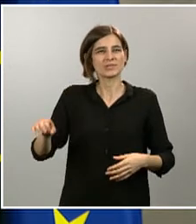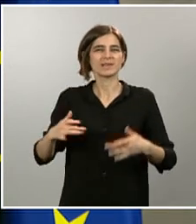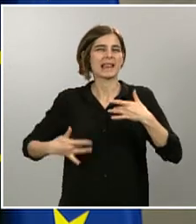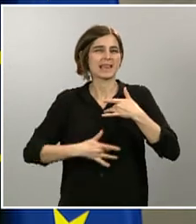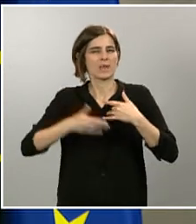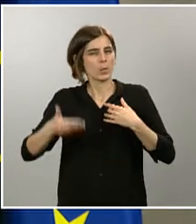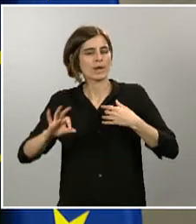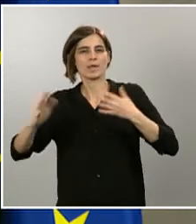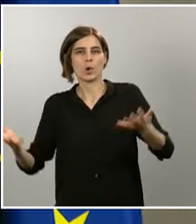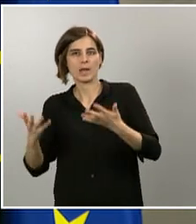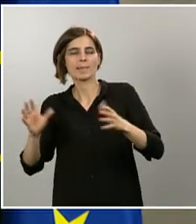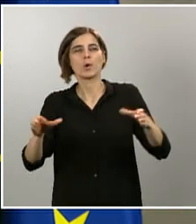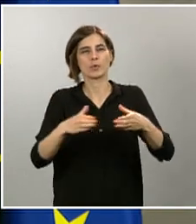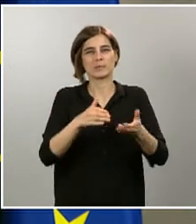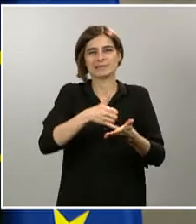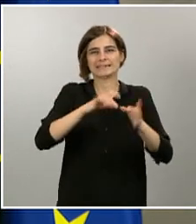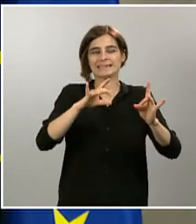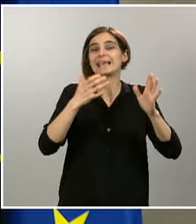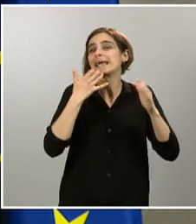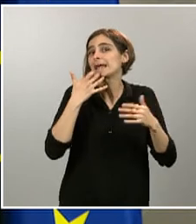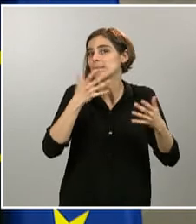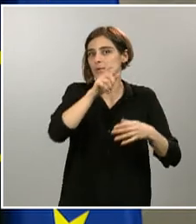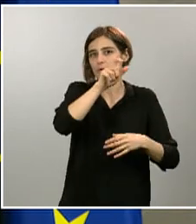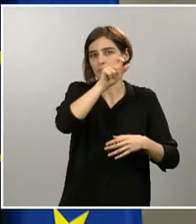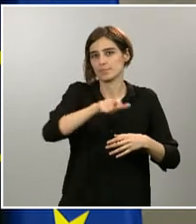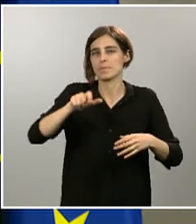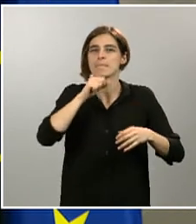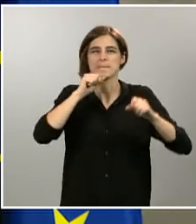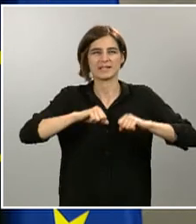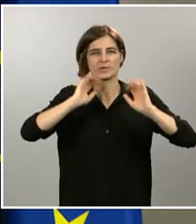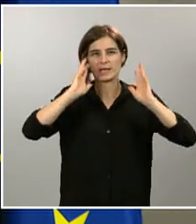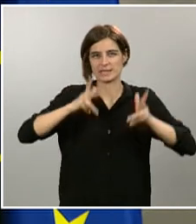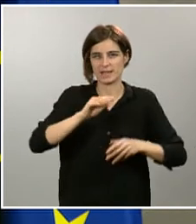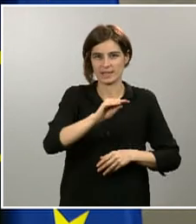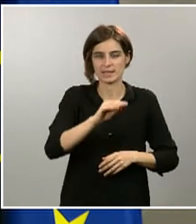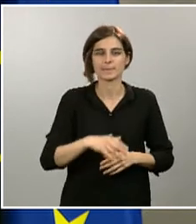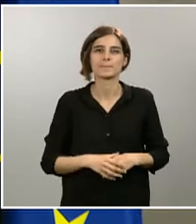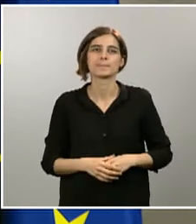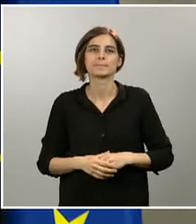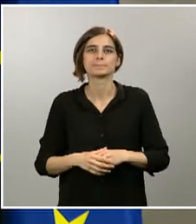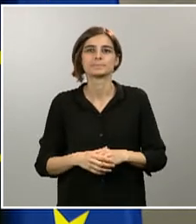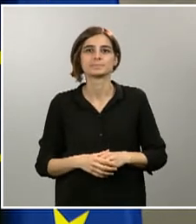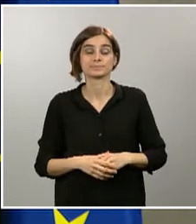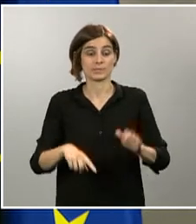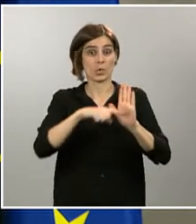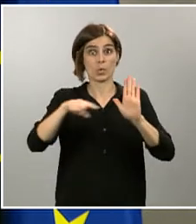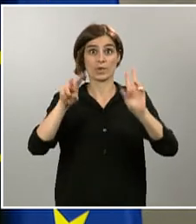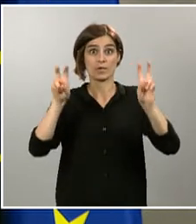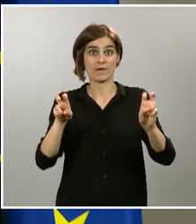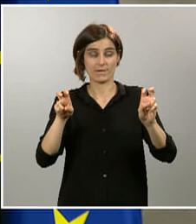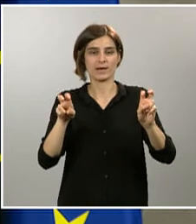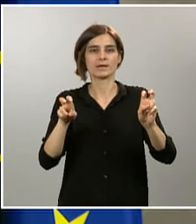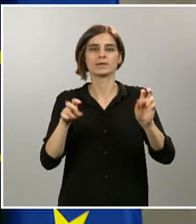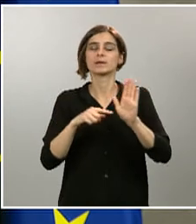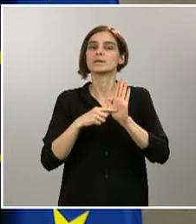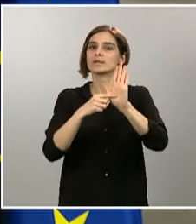por ejemplo, las residencias de mayores. En concreto, esta nueva instrucción, esta nueva orden, establece la obligatoriedad